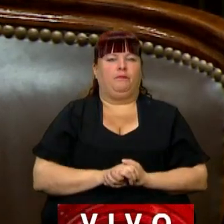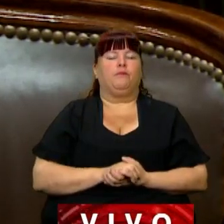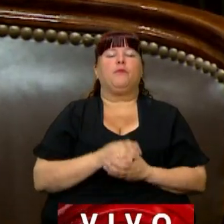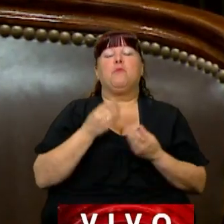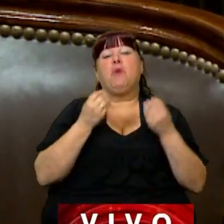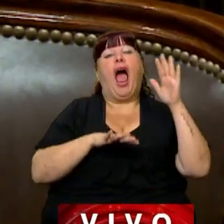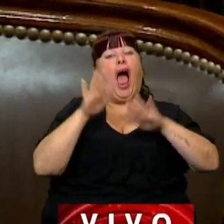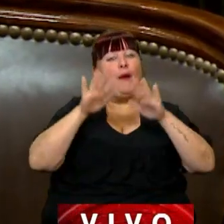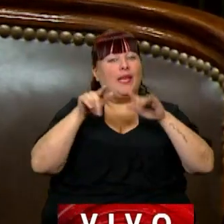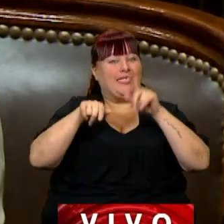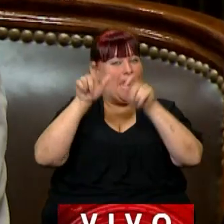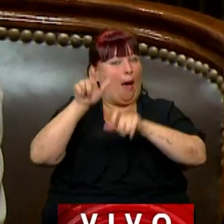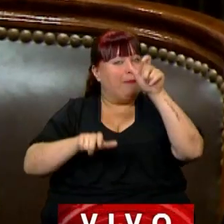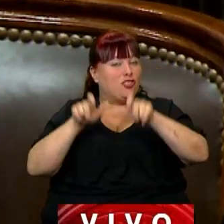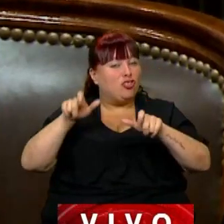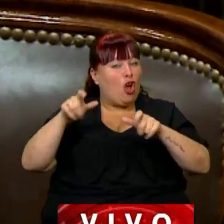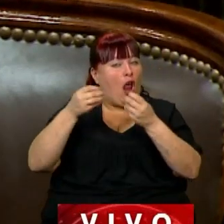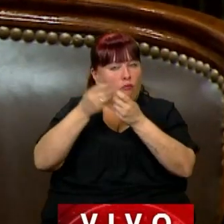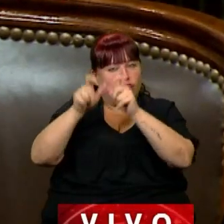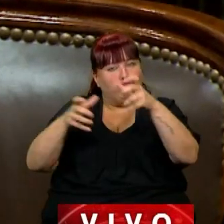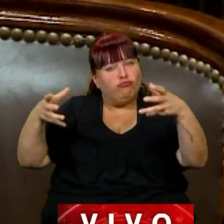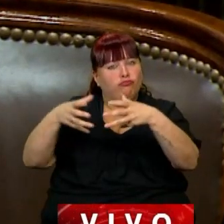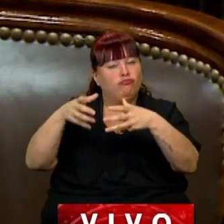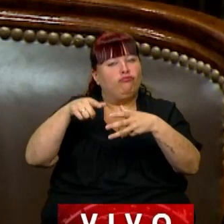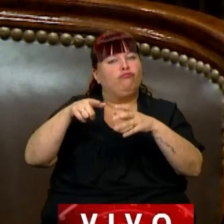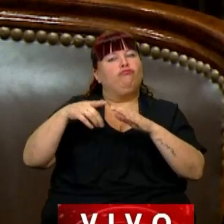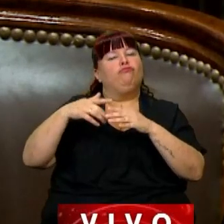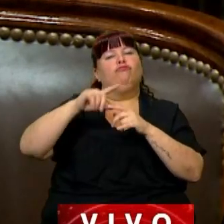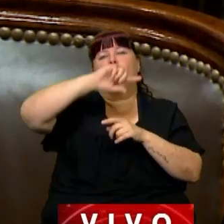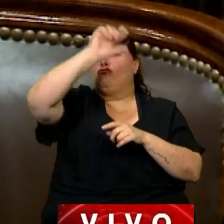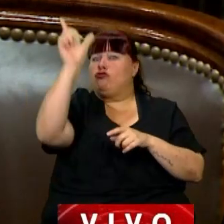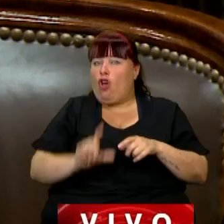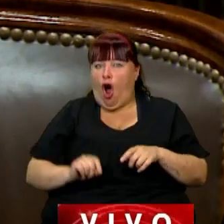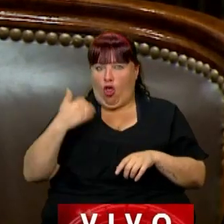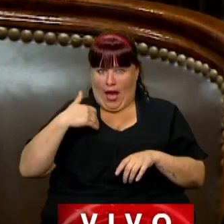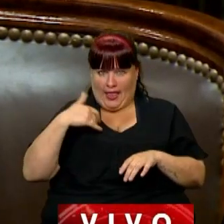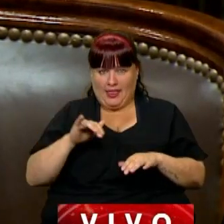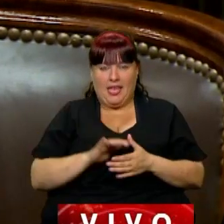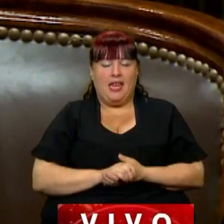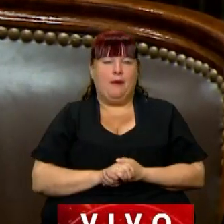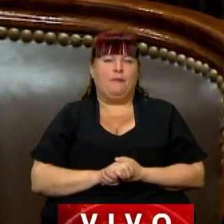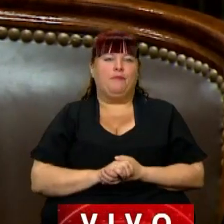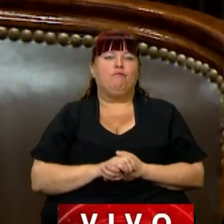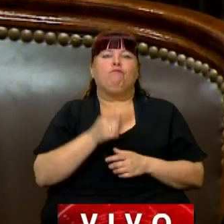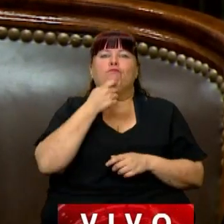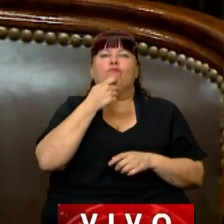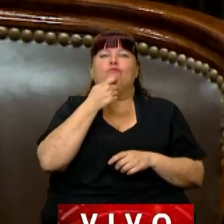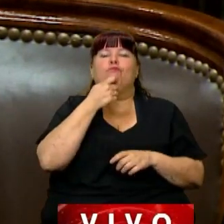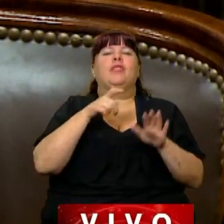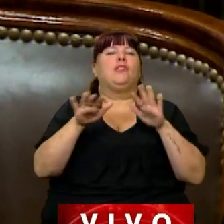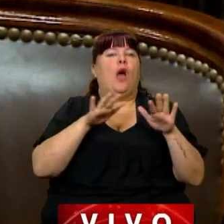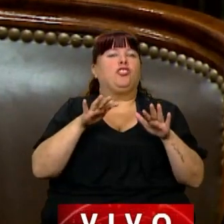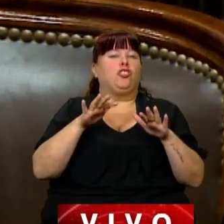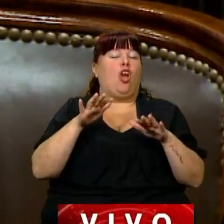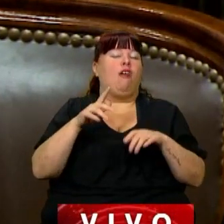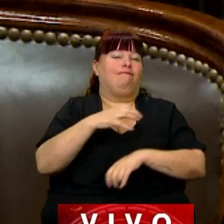Porque quizá muchas de estas personas, a lo largo y a lo ancho de la Argentina, en una situación de